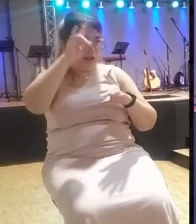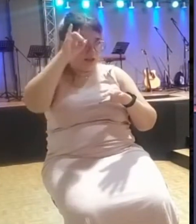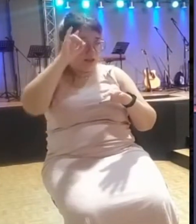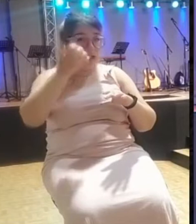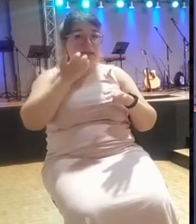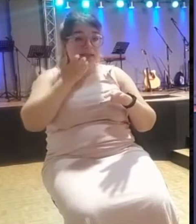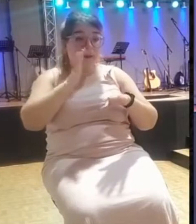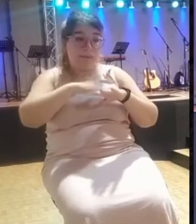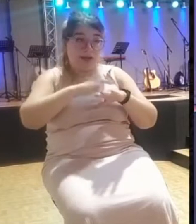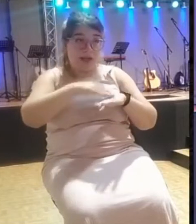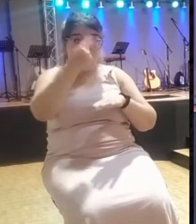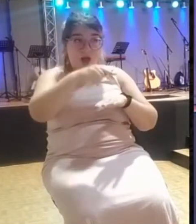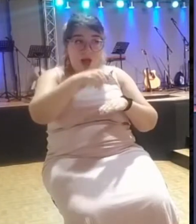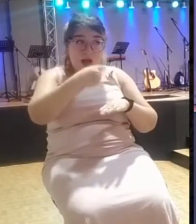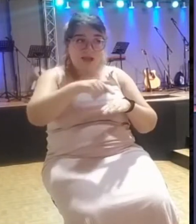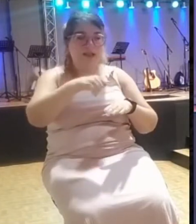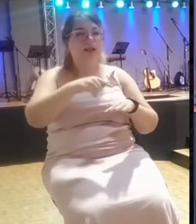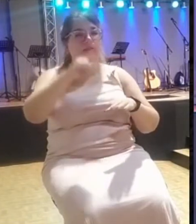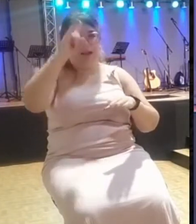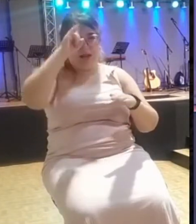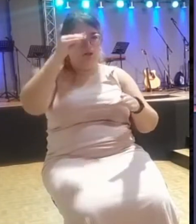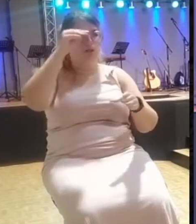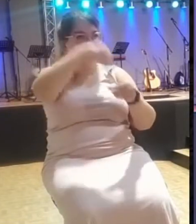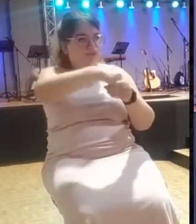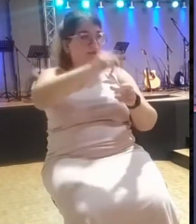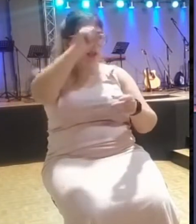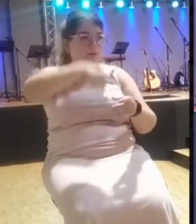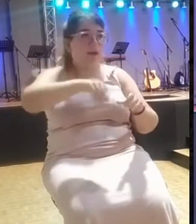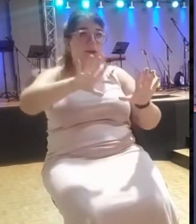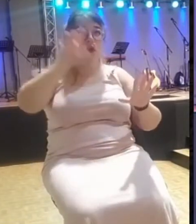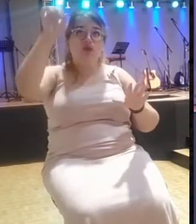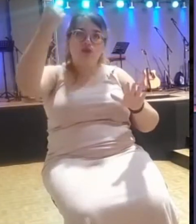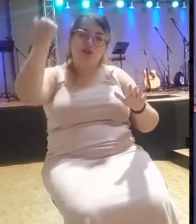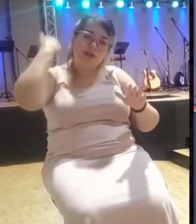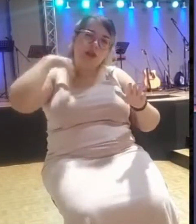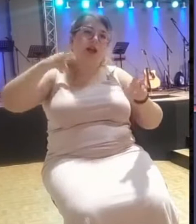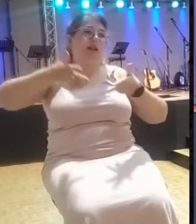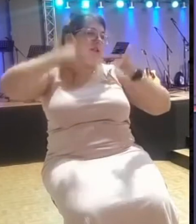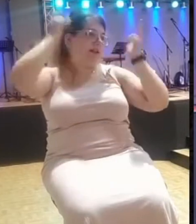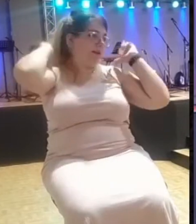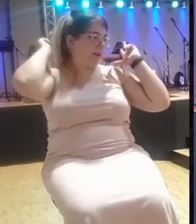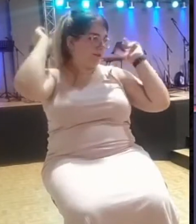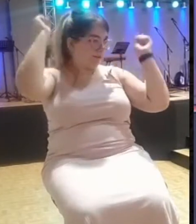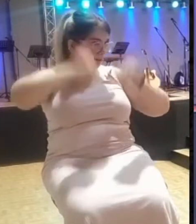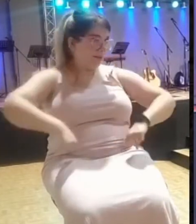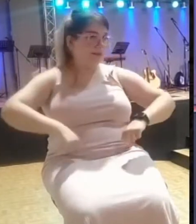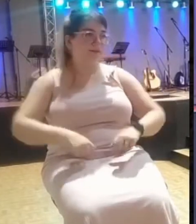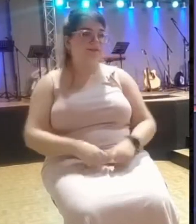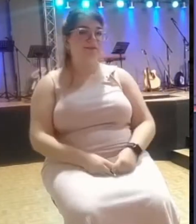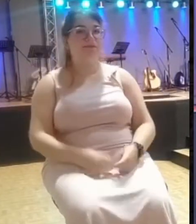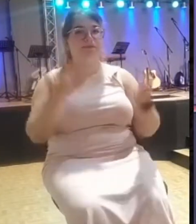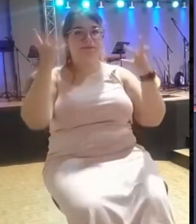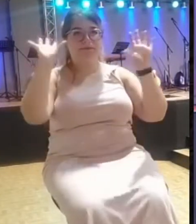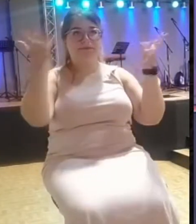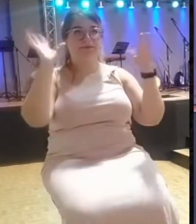Satanás, que el Señor lo reprenda. Pero ya Cristo nos ha librado de él. Por el tan fuerte, ¡amén! Y a su nombre. Damos un